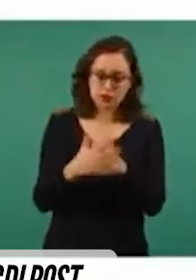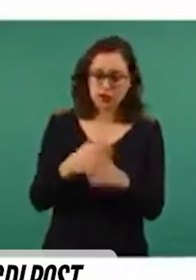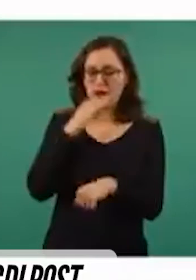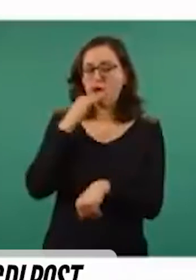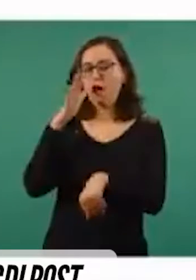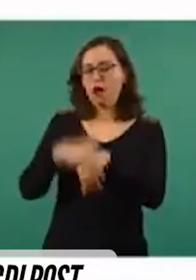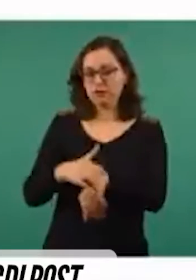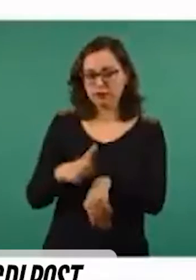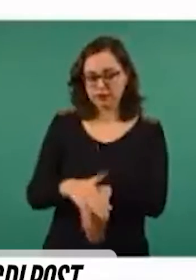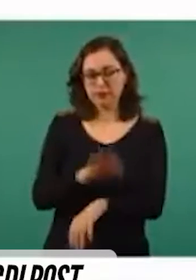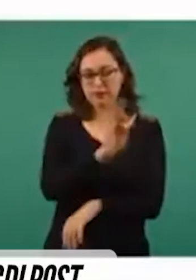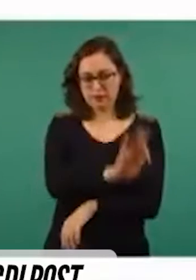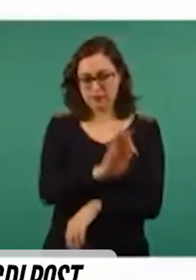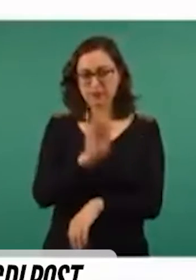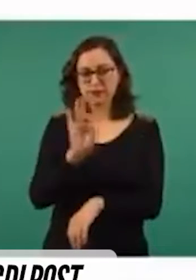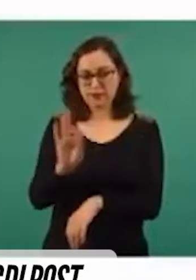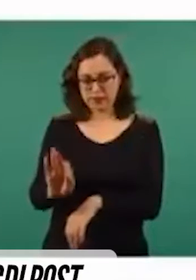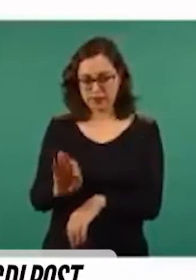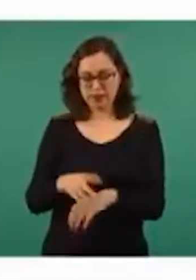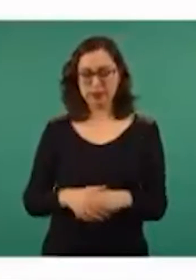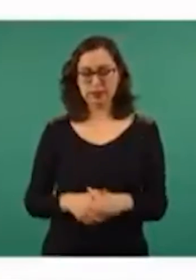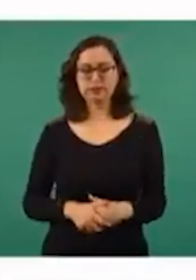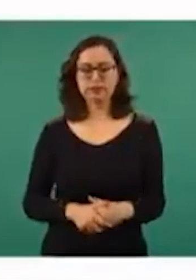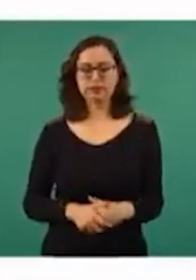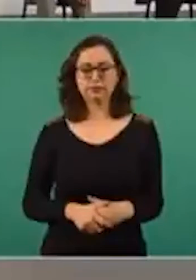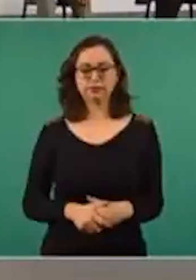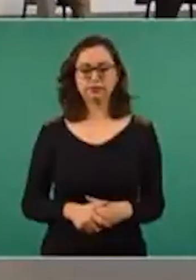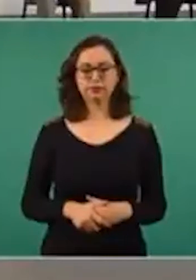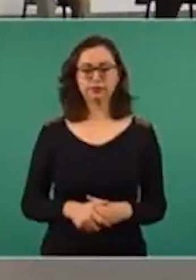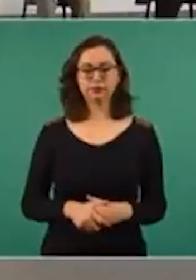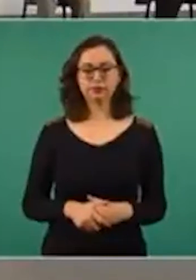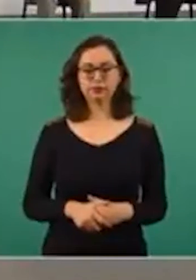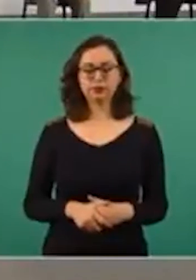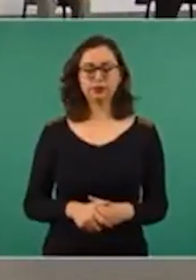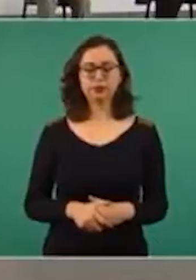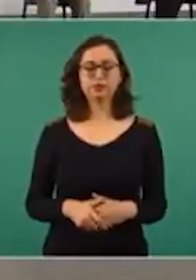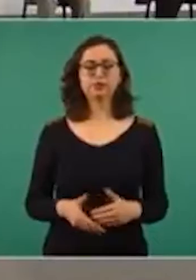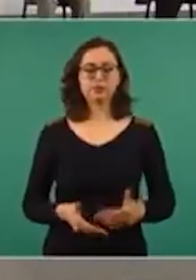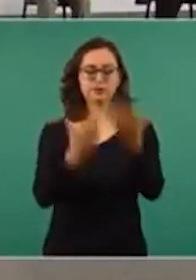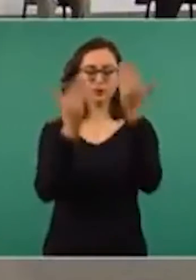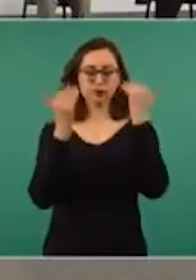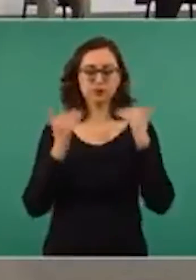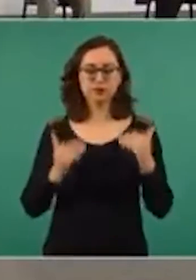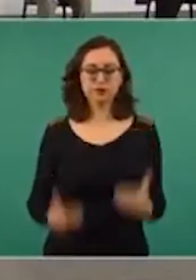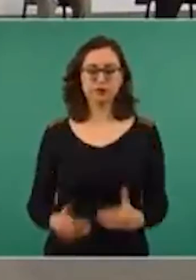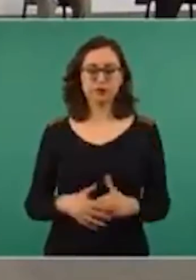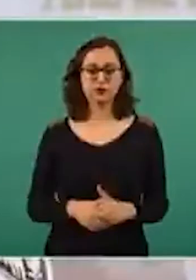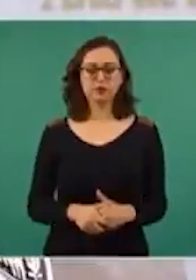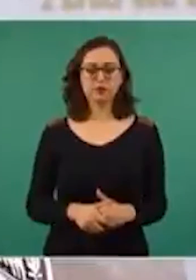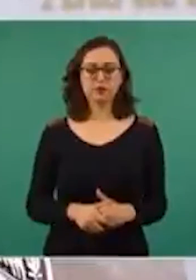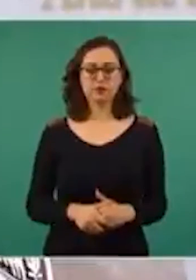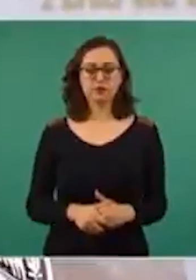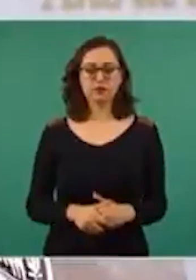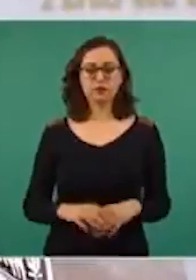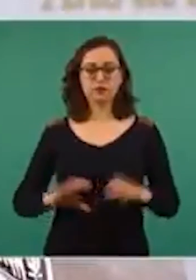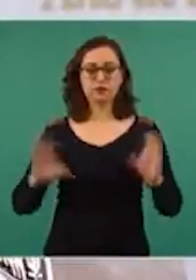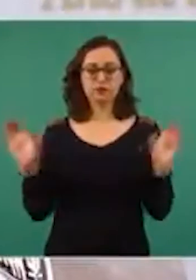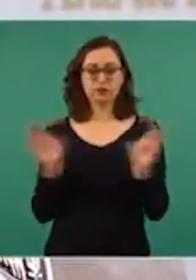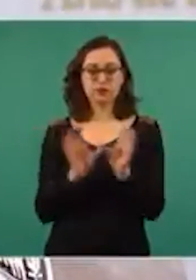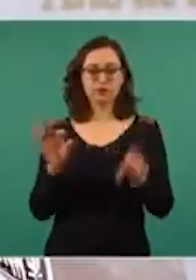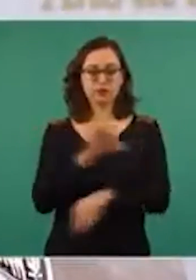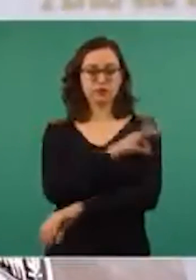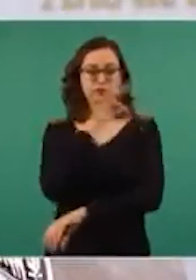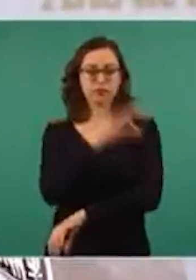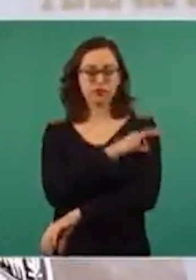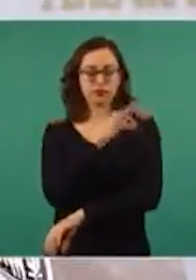llegar al sitio de vacunación ya preregistrados. El segundo anuncio es ya está disponible el certificado de vacunación COVID